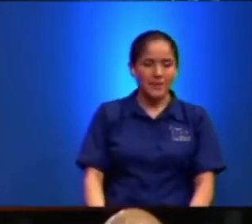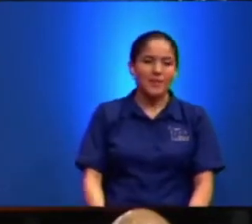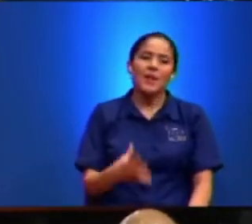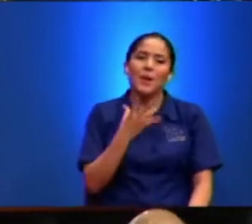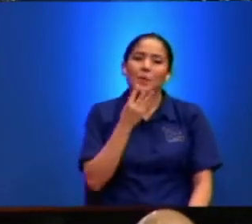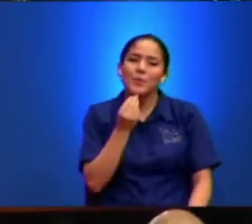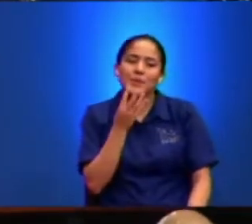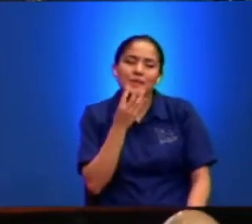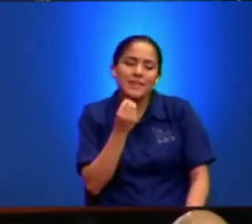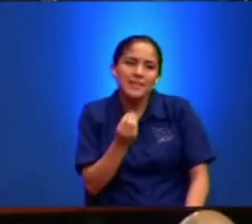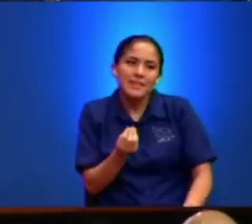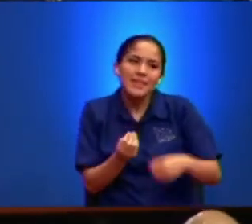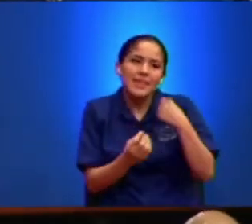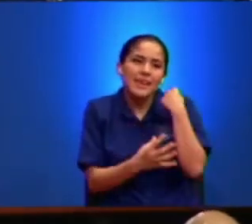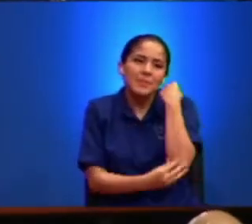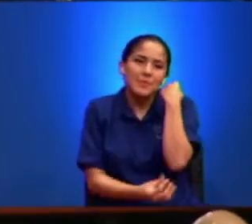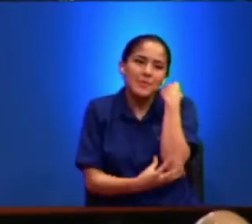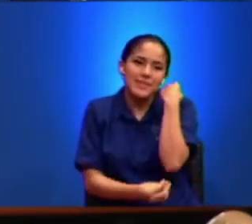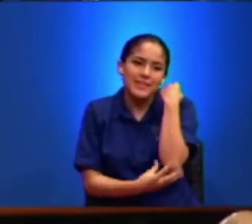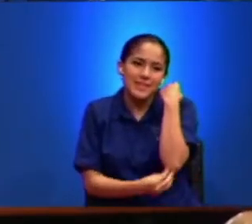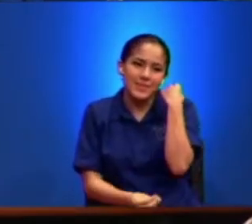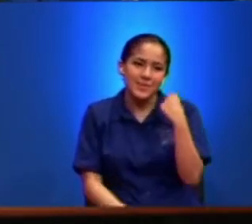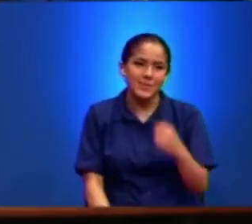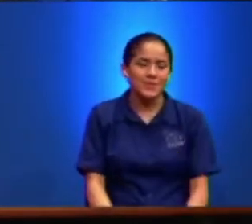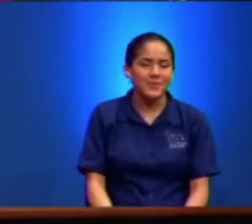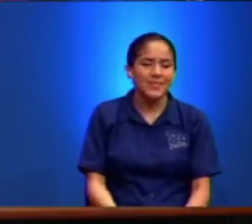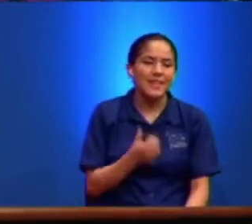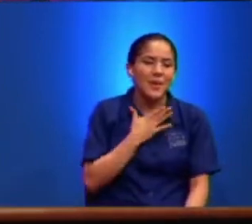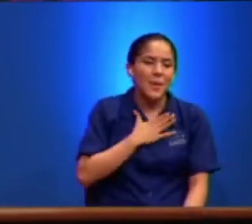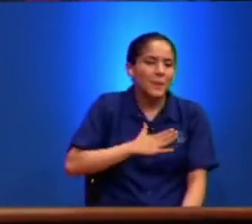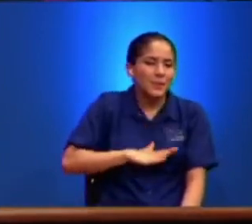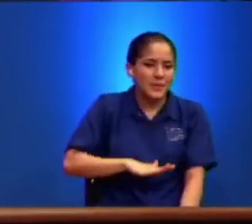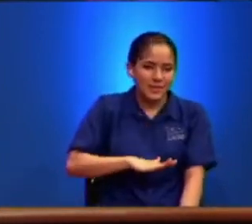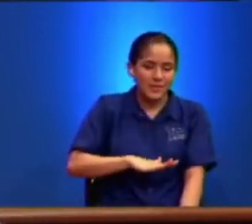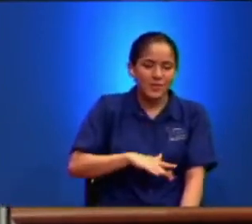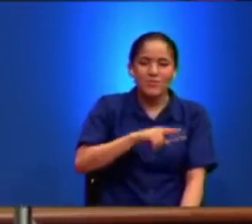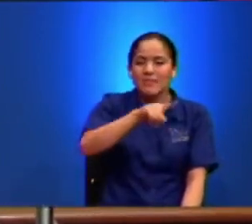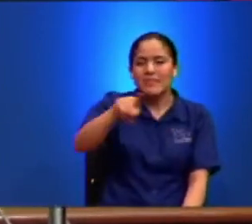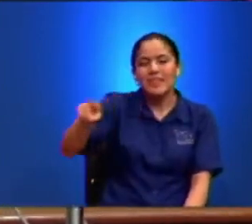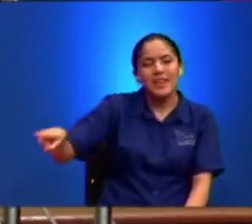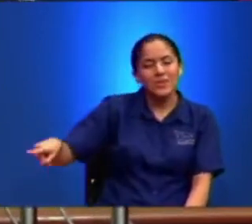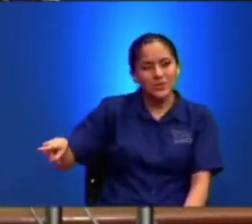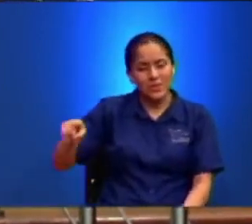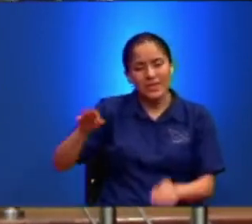Pobrecitos Es Por Los Muchachitos